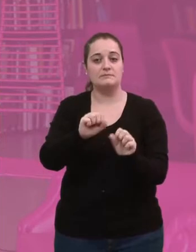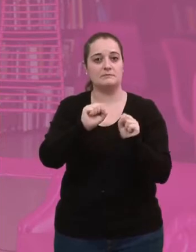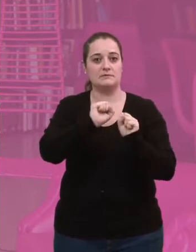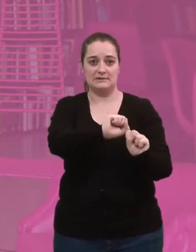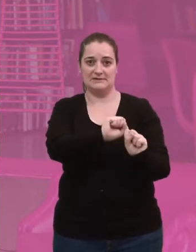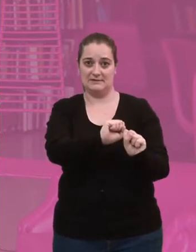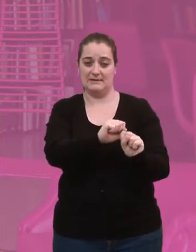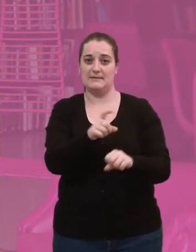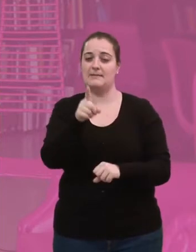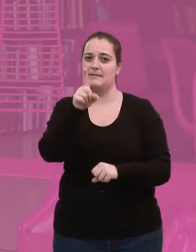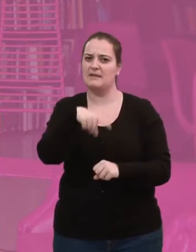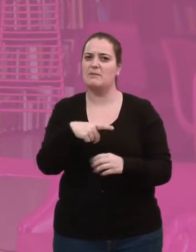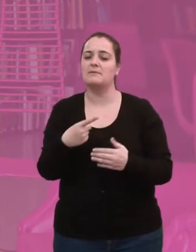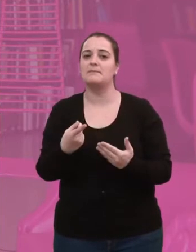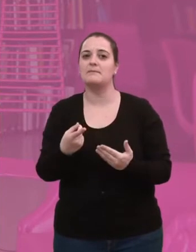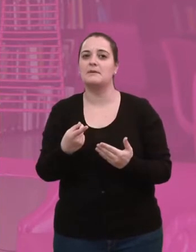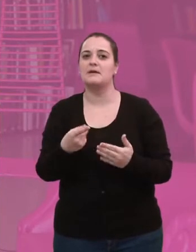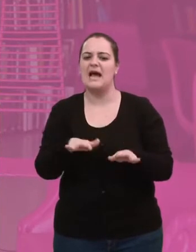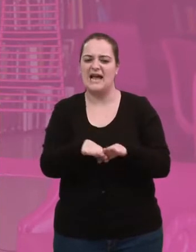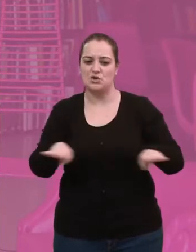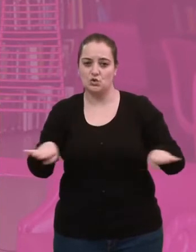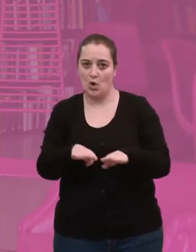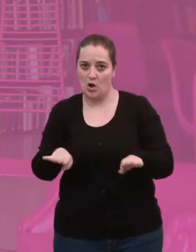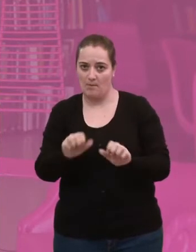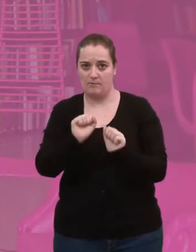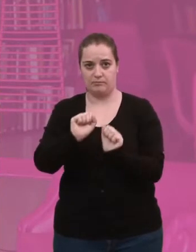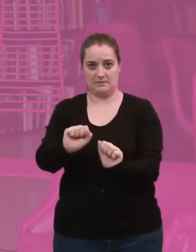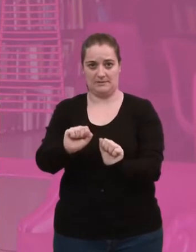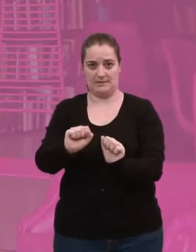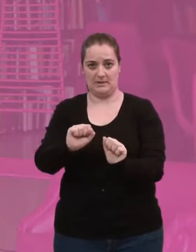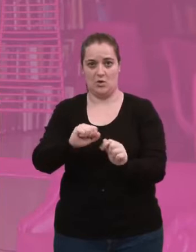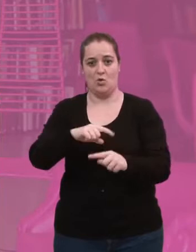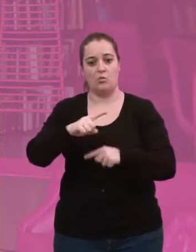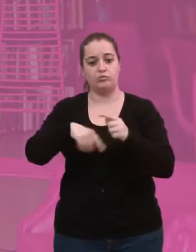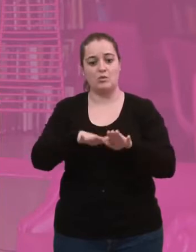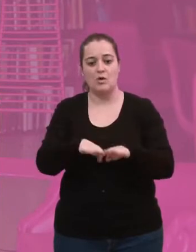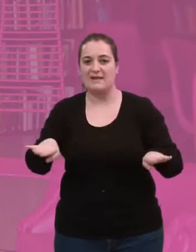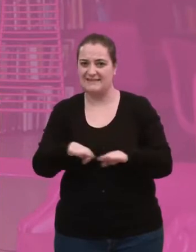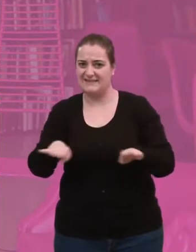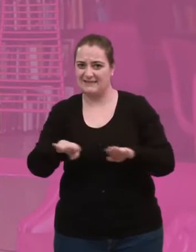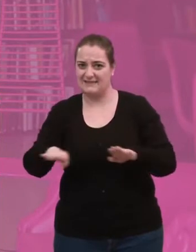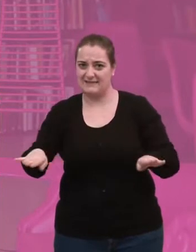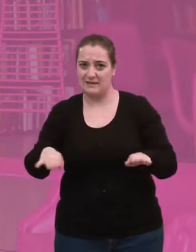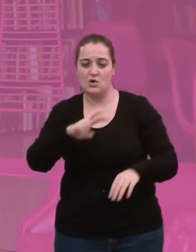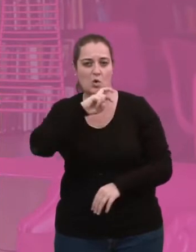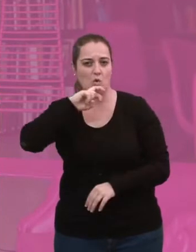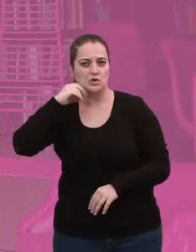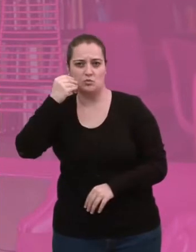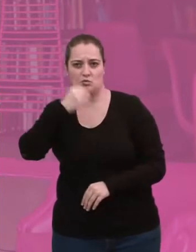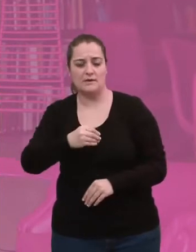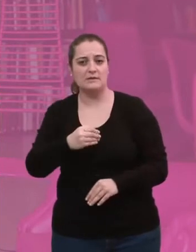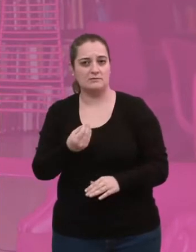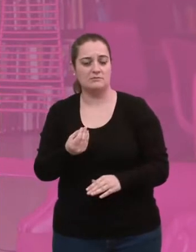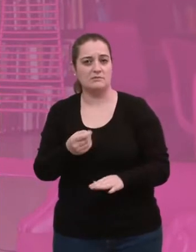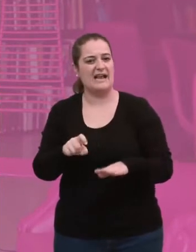otras formulaciones para aislante de suelos, donde va haber mucho tráfico rodado, sea, es contra el desgaste,